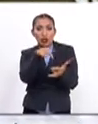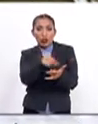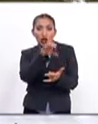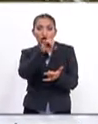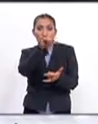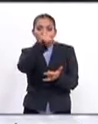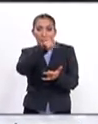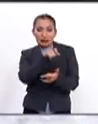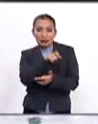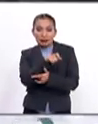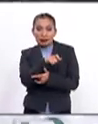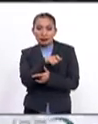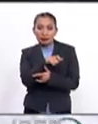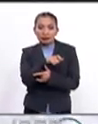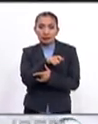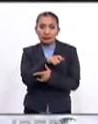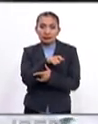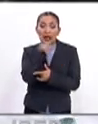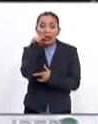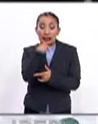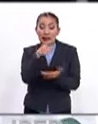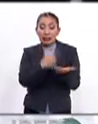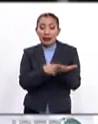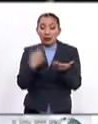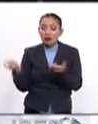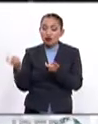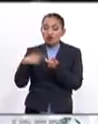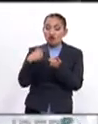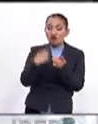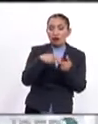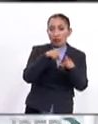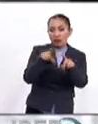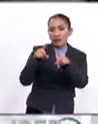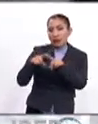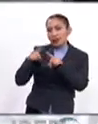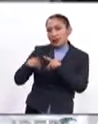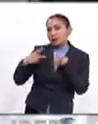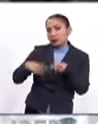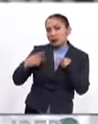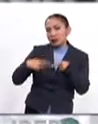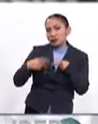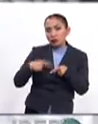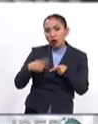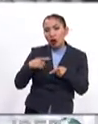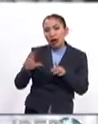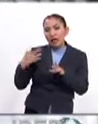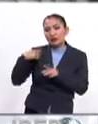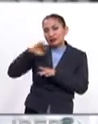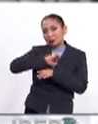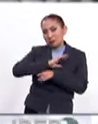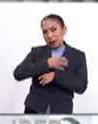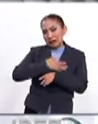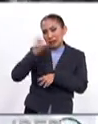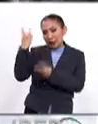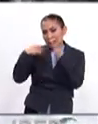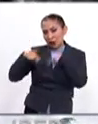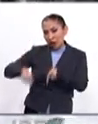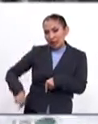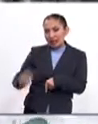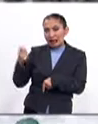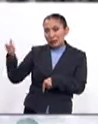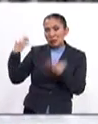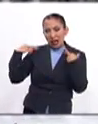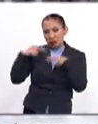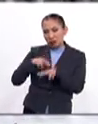del Colegio de México. Ahí se integraron varios de los refugiados, de los profesores